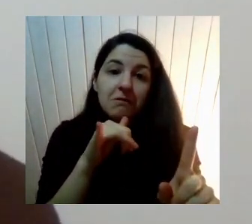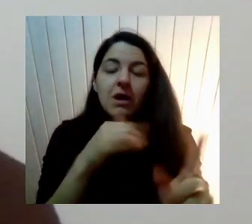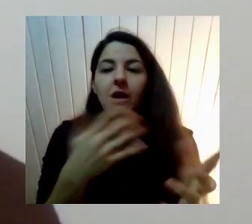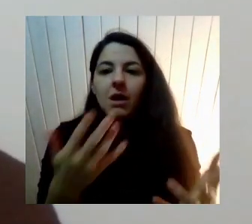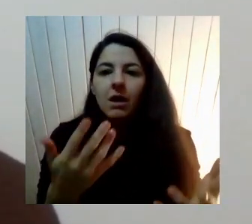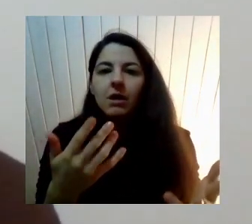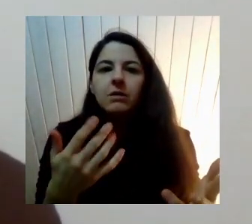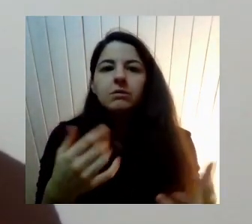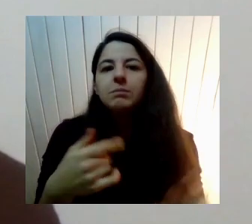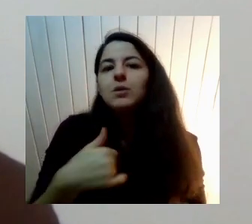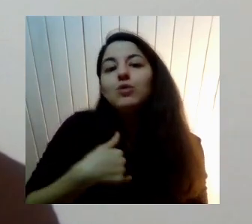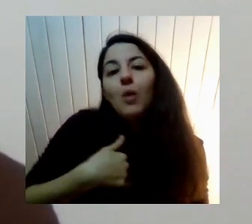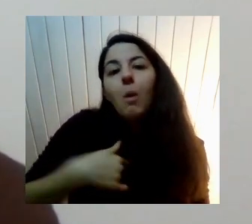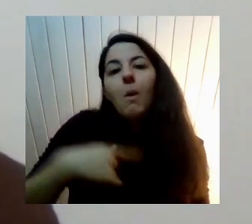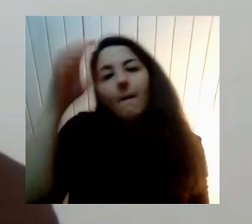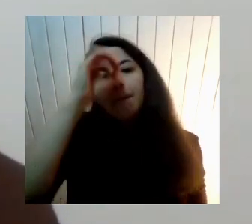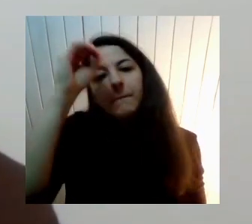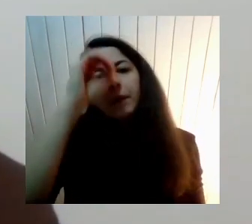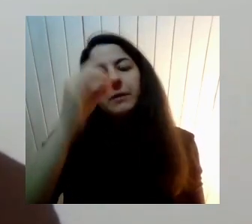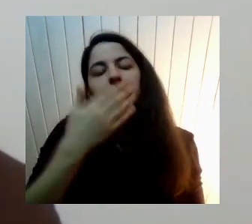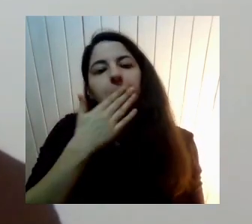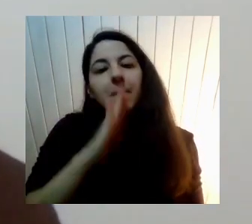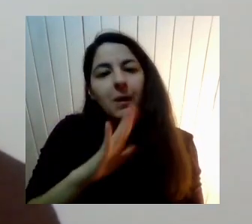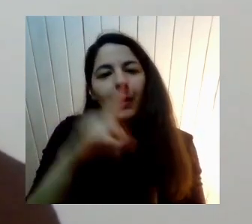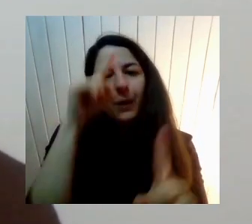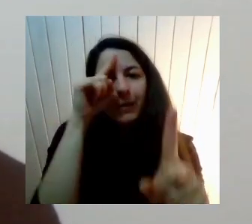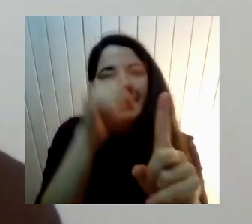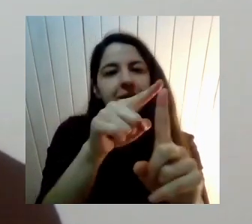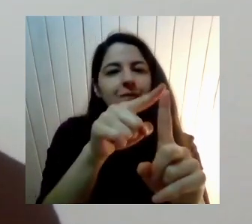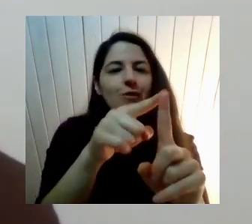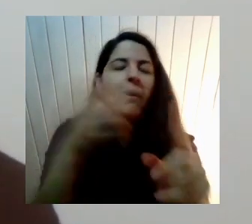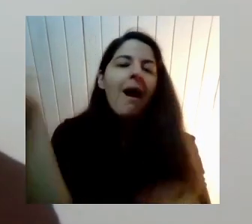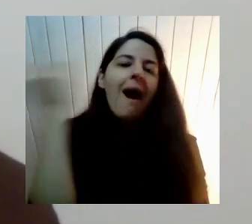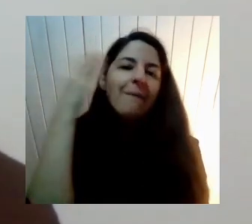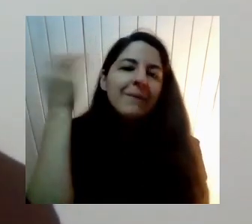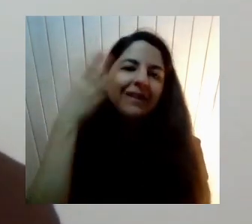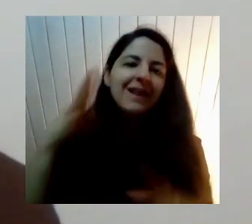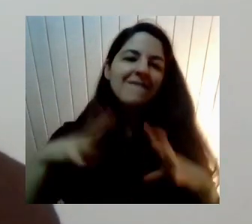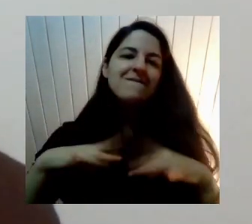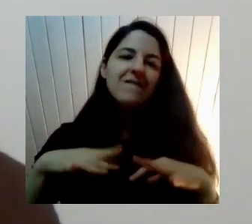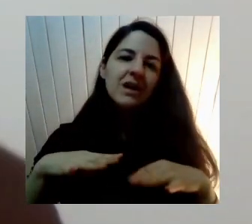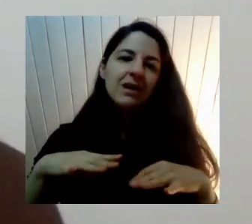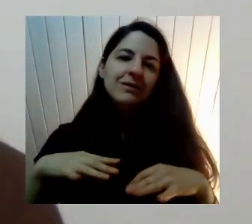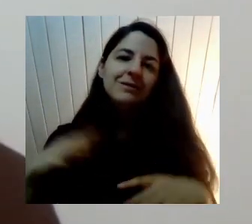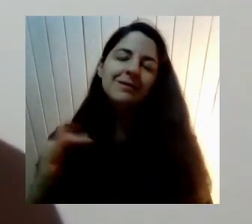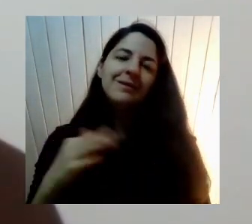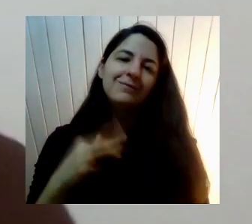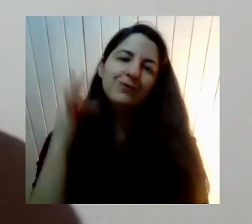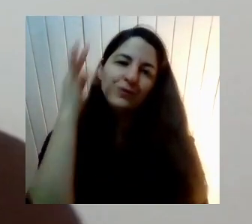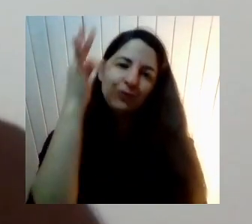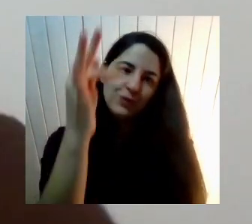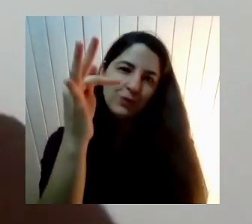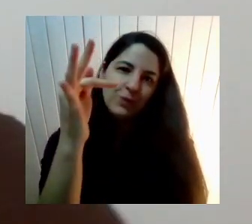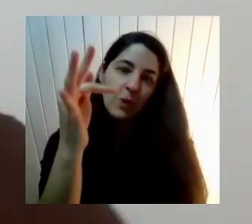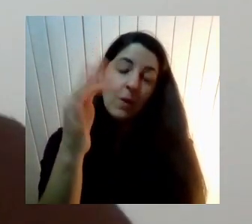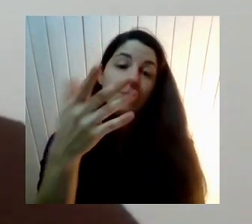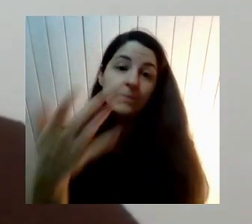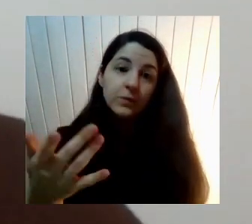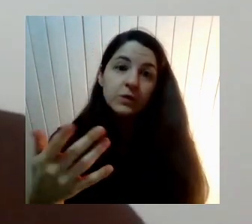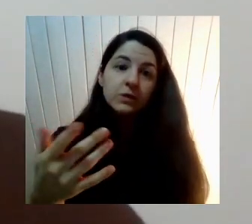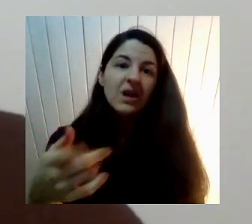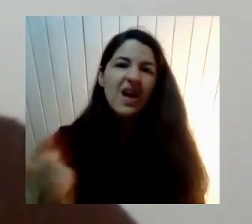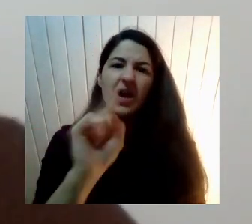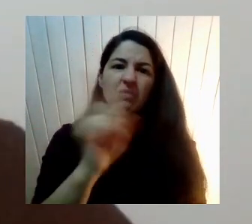felices Y para ser felices También tenemos que Optar por una educación Que deje De reprimir Las sexualidades Que